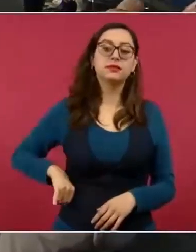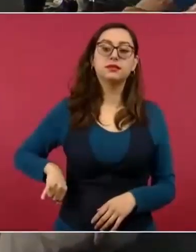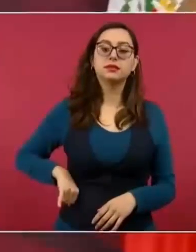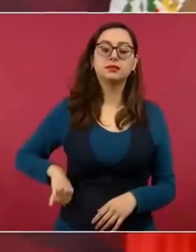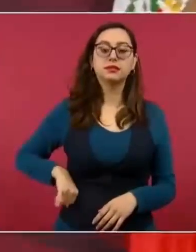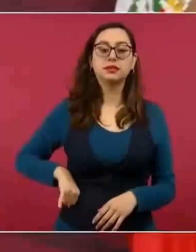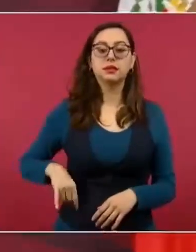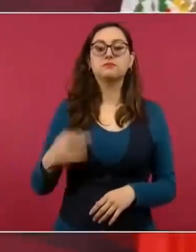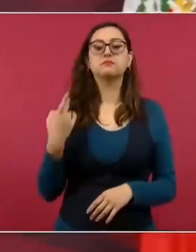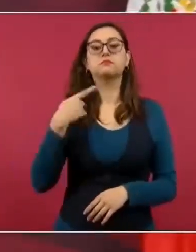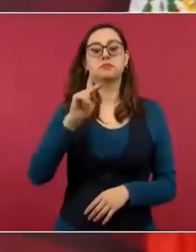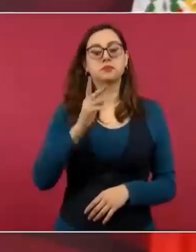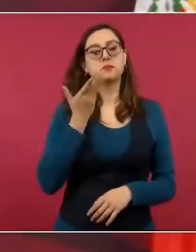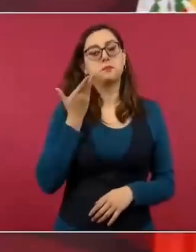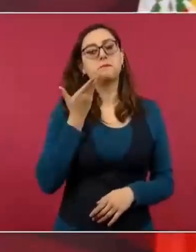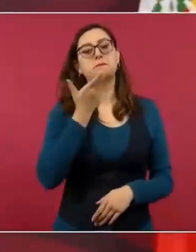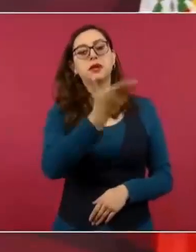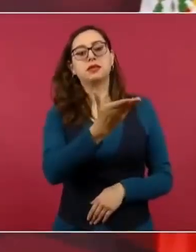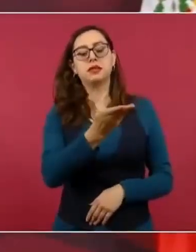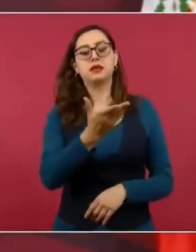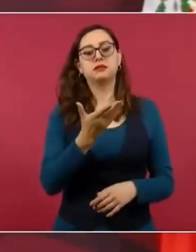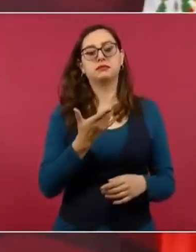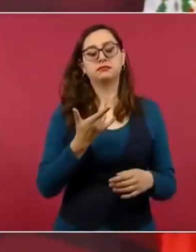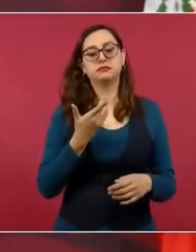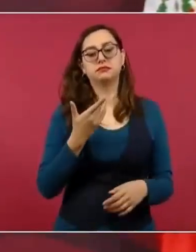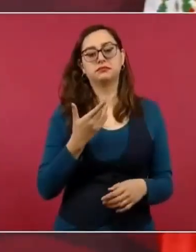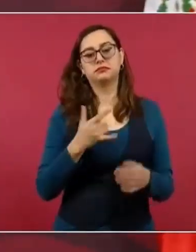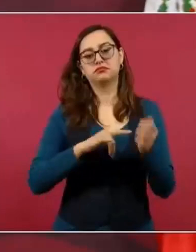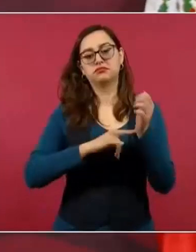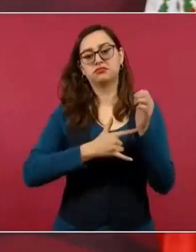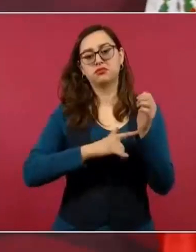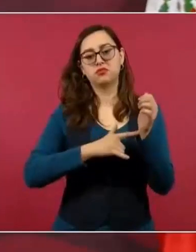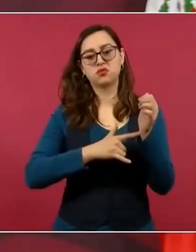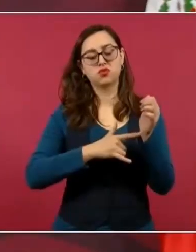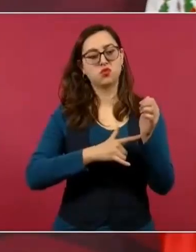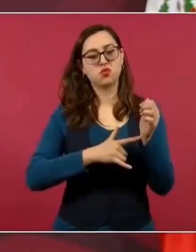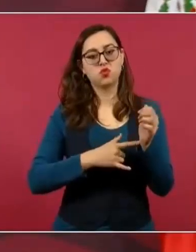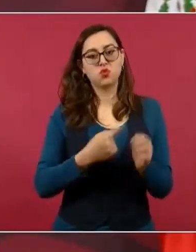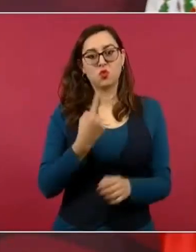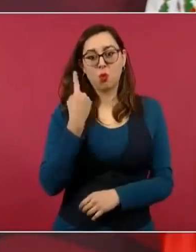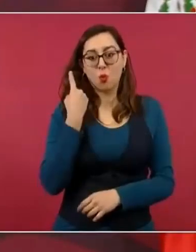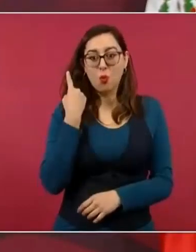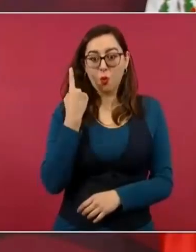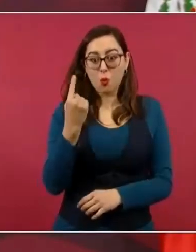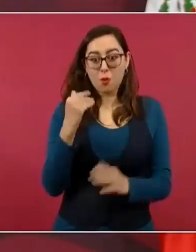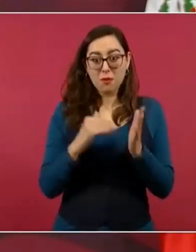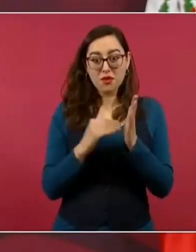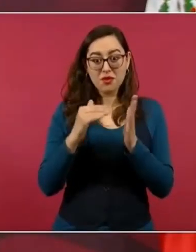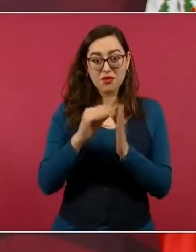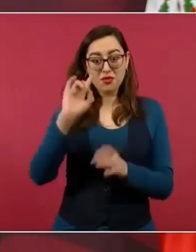pero en serie, un millón de dólares, un reloj,